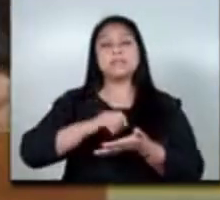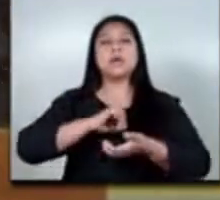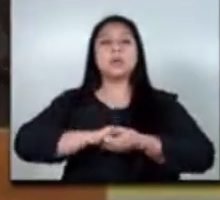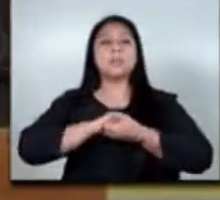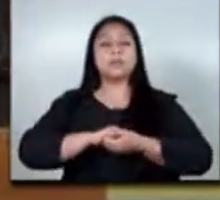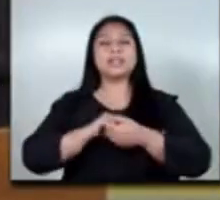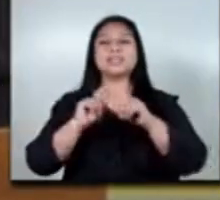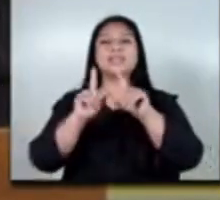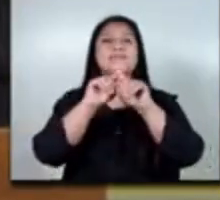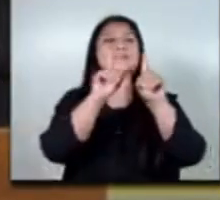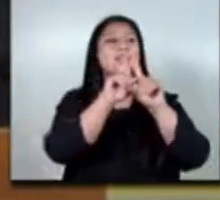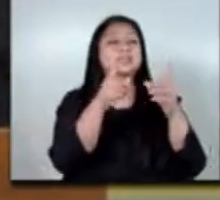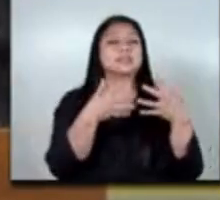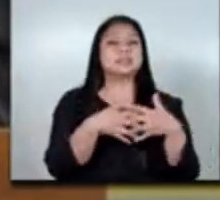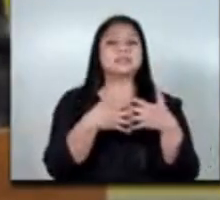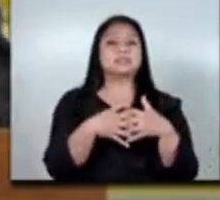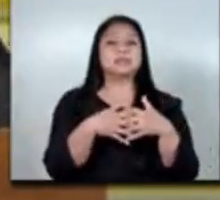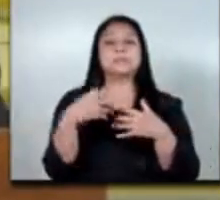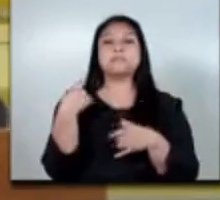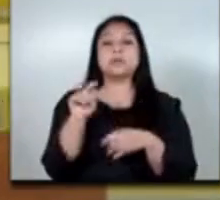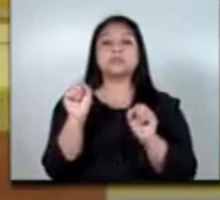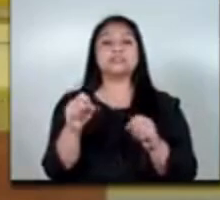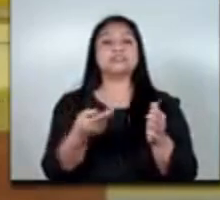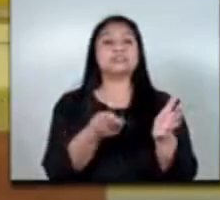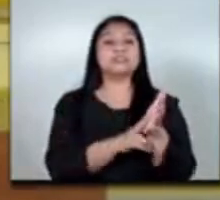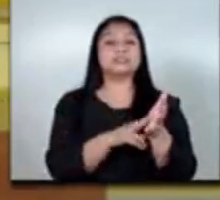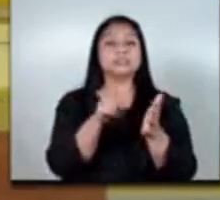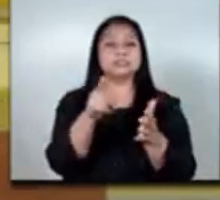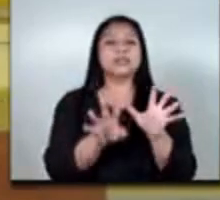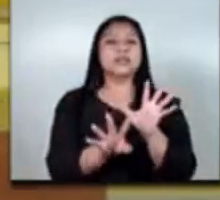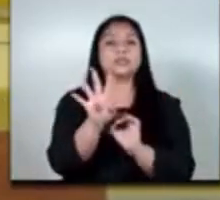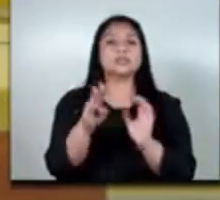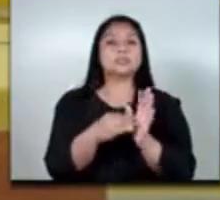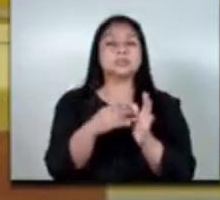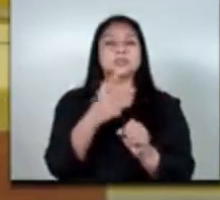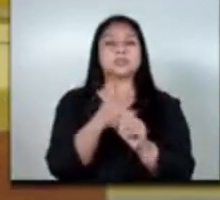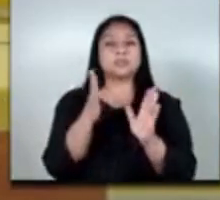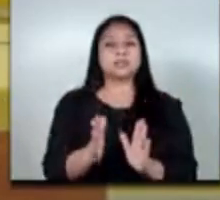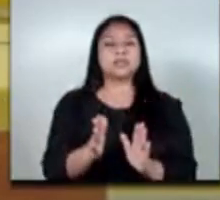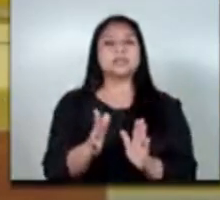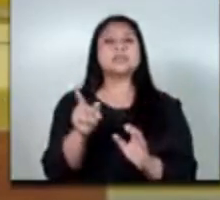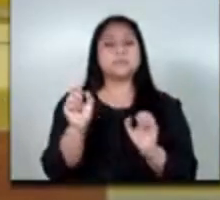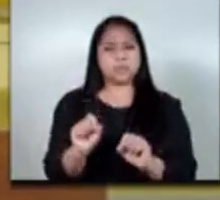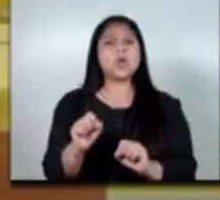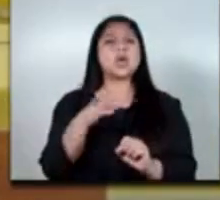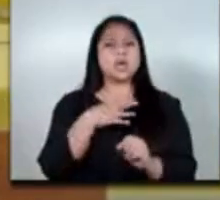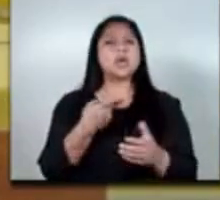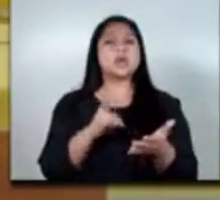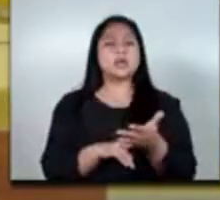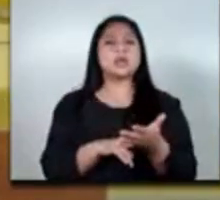distintas empresas para poder colocar a esos casi 14 mil guatemaltecos que podríamos colocar